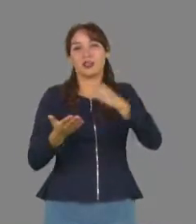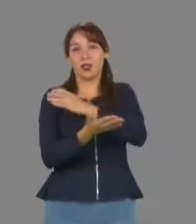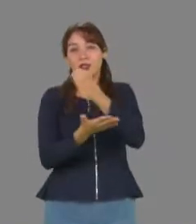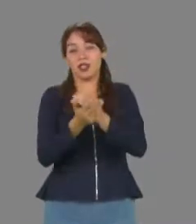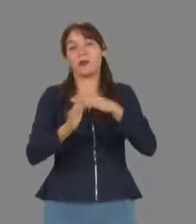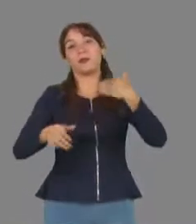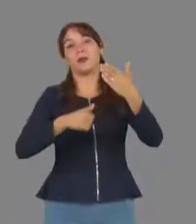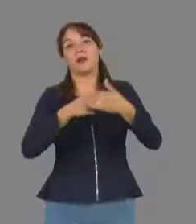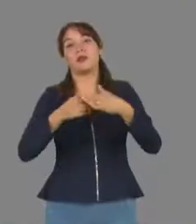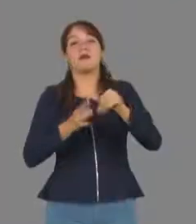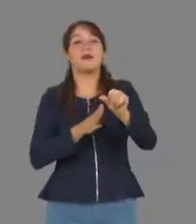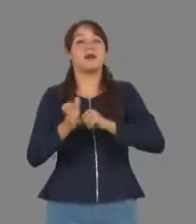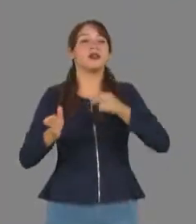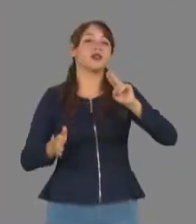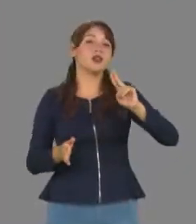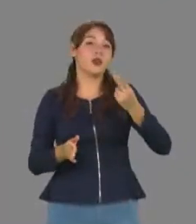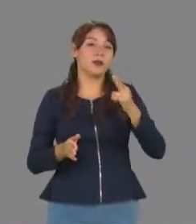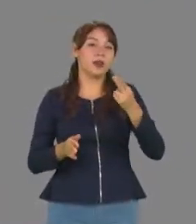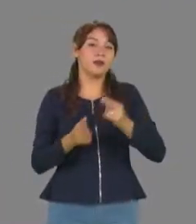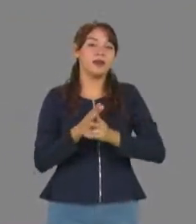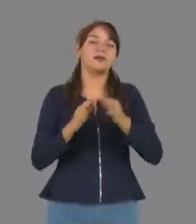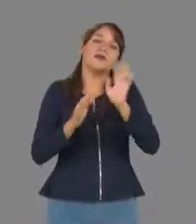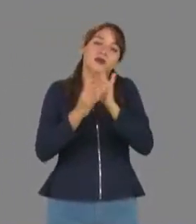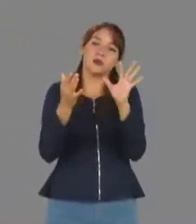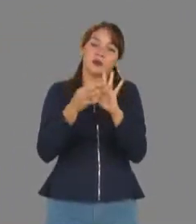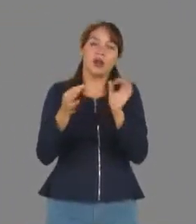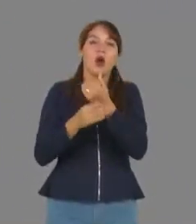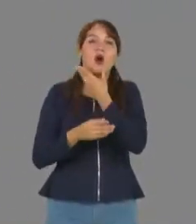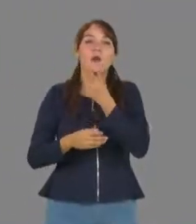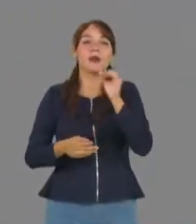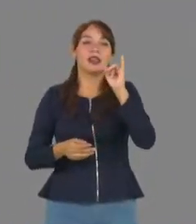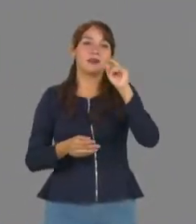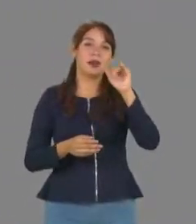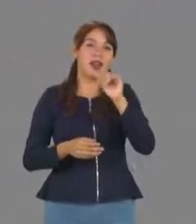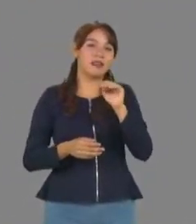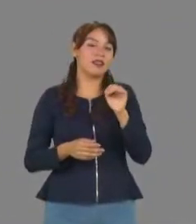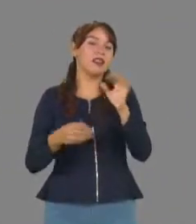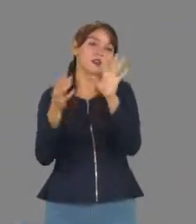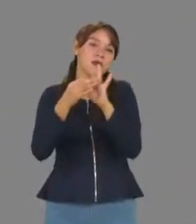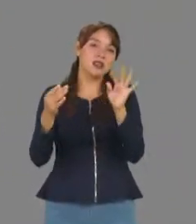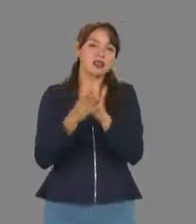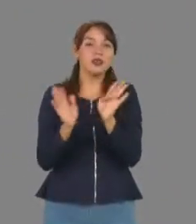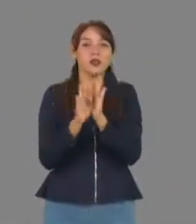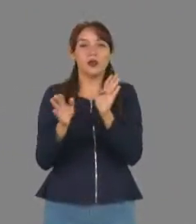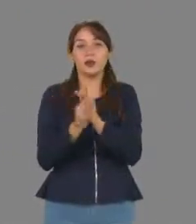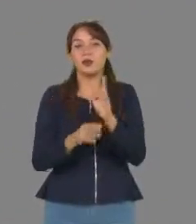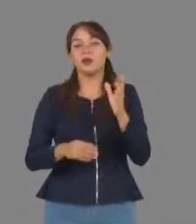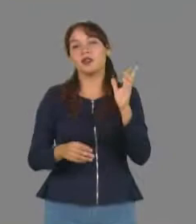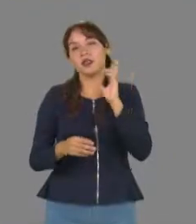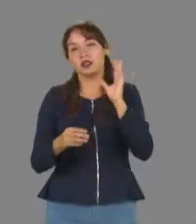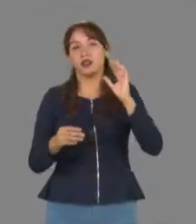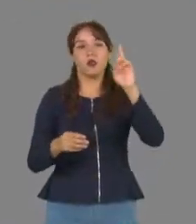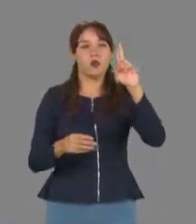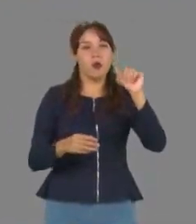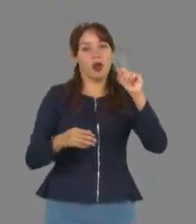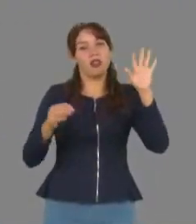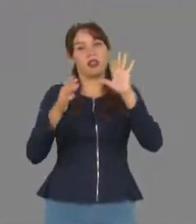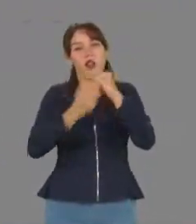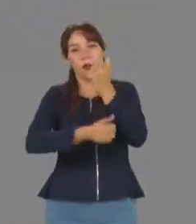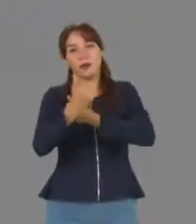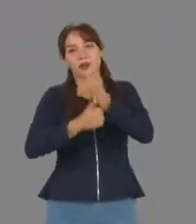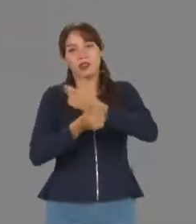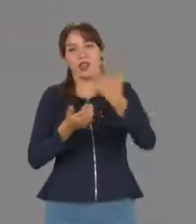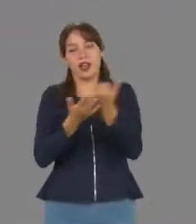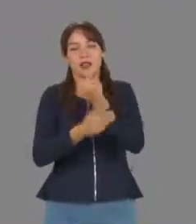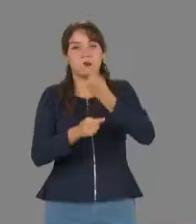de noviembre. Por su parte, Alan Díaz Manríquez destacó que el equipo de la UAD refrendó su primer lugar en el torneo celebrado recientemente en la ciudad de Monterrey,